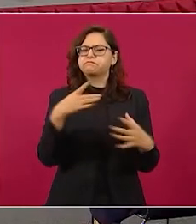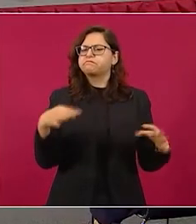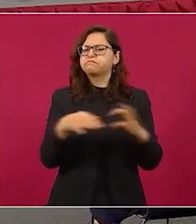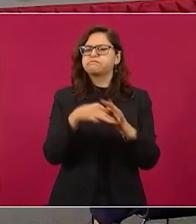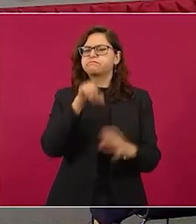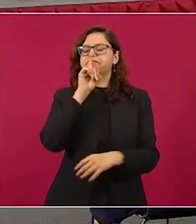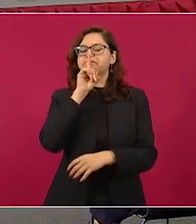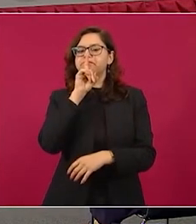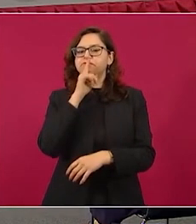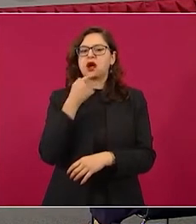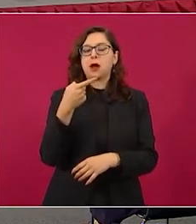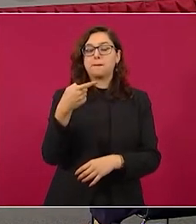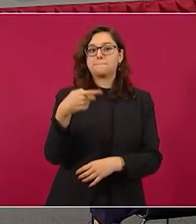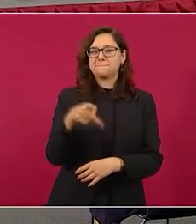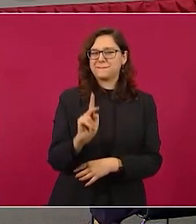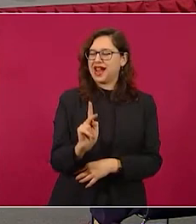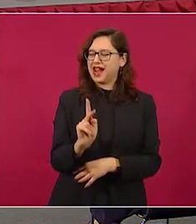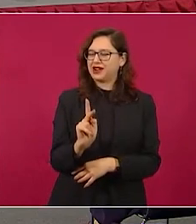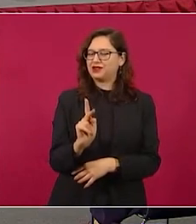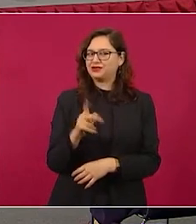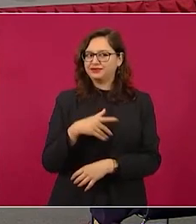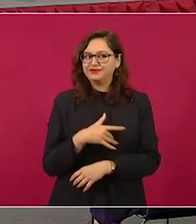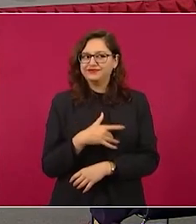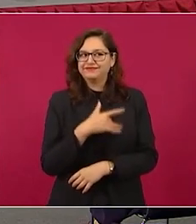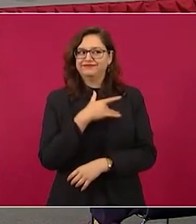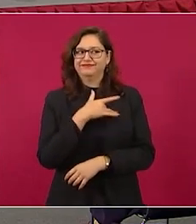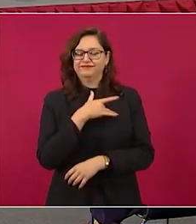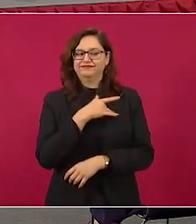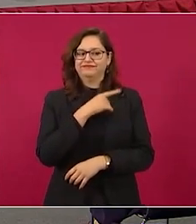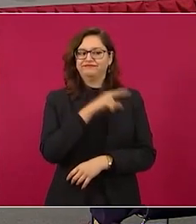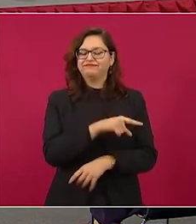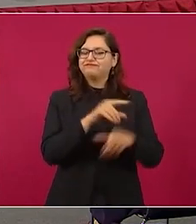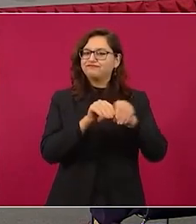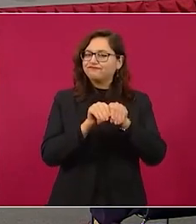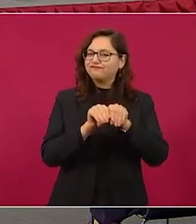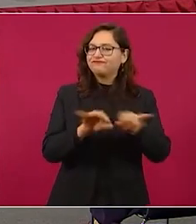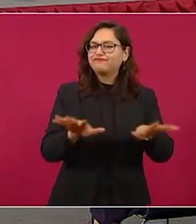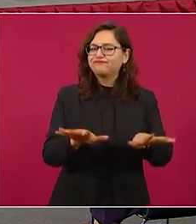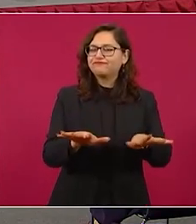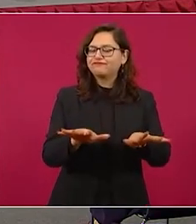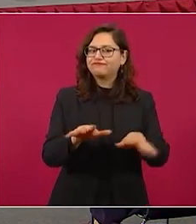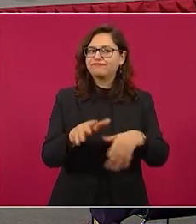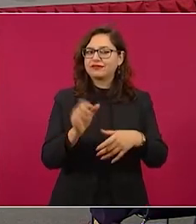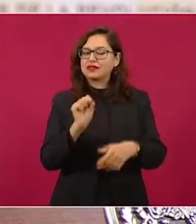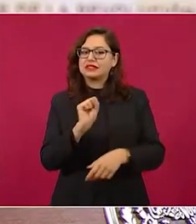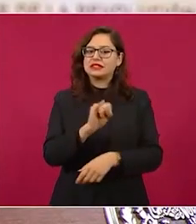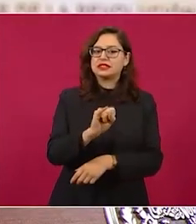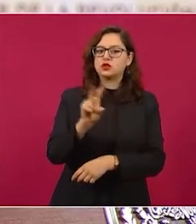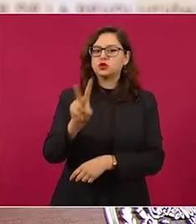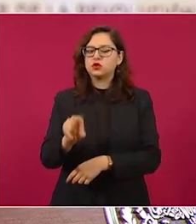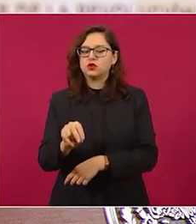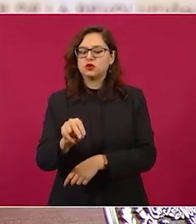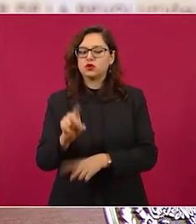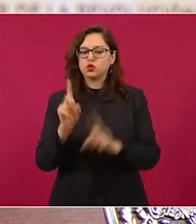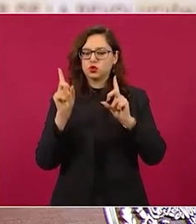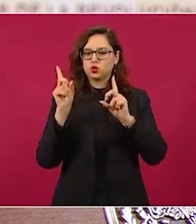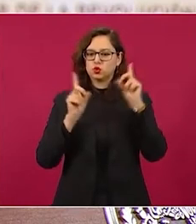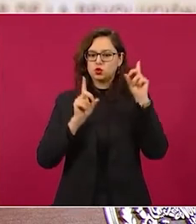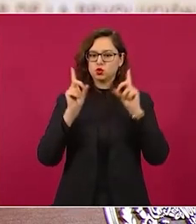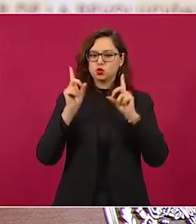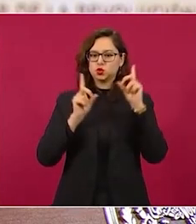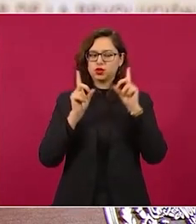Las instancias judiciales nos aclaren qué